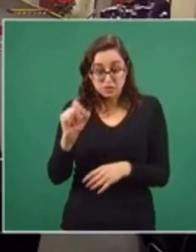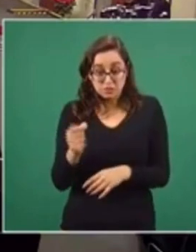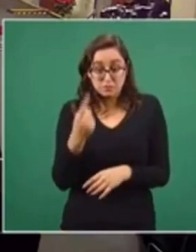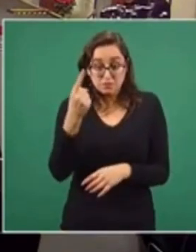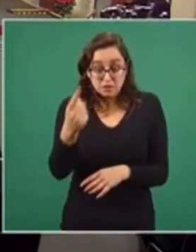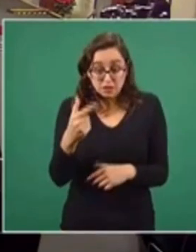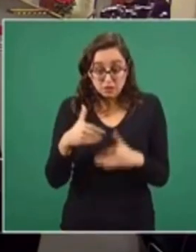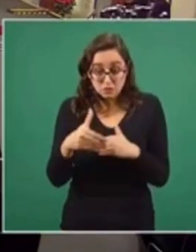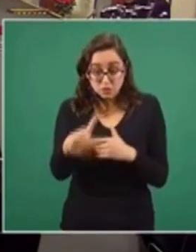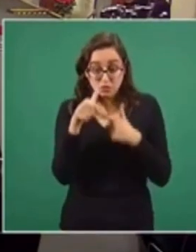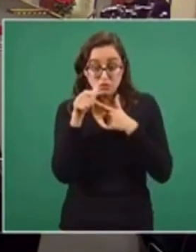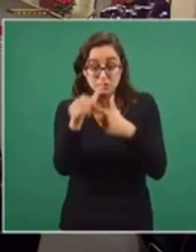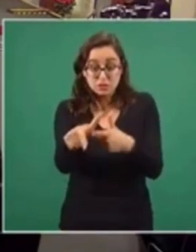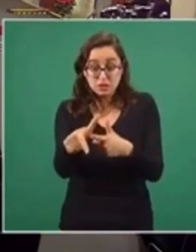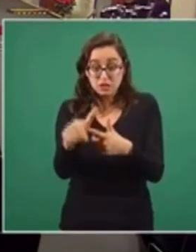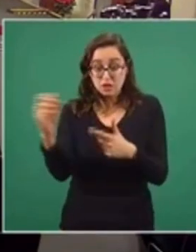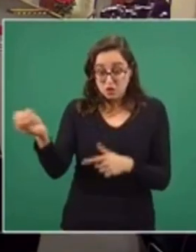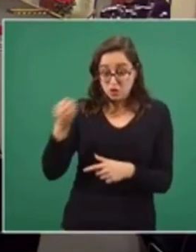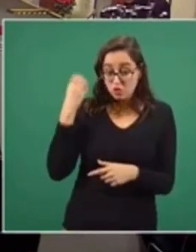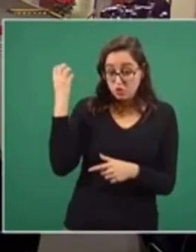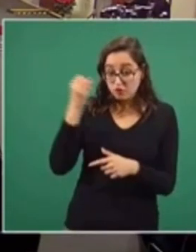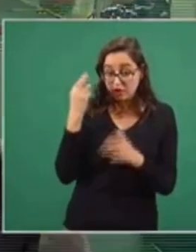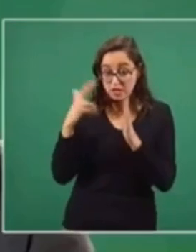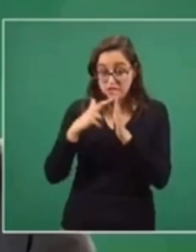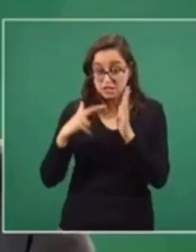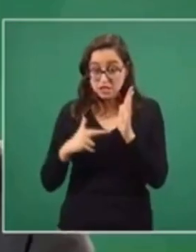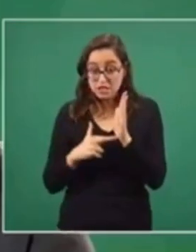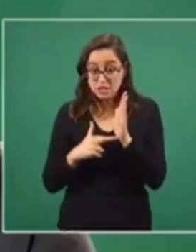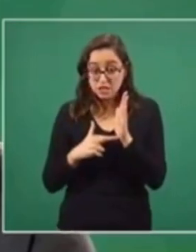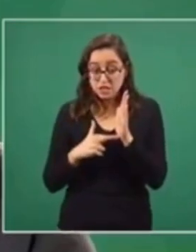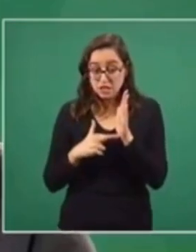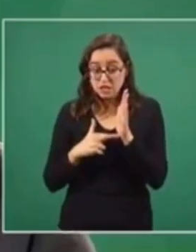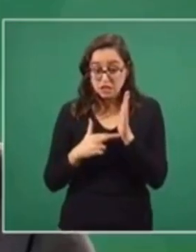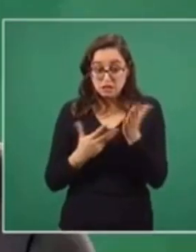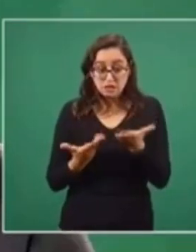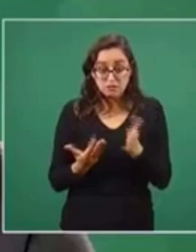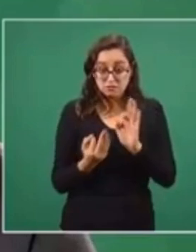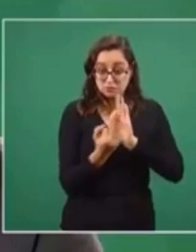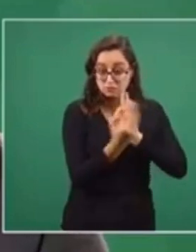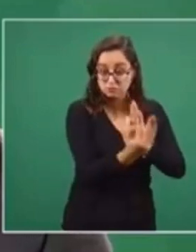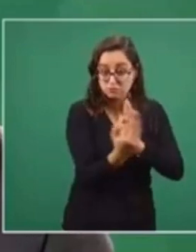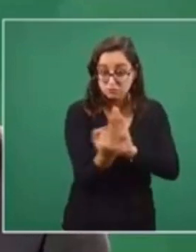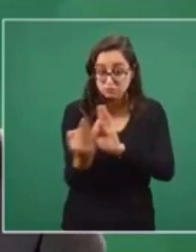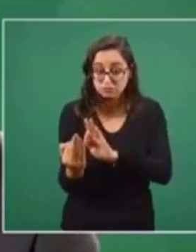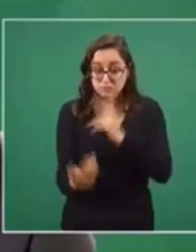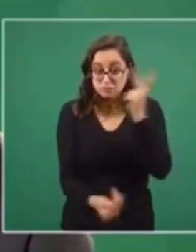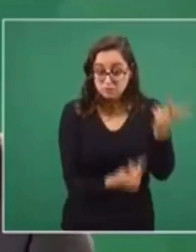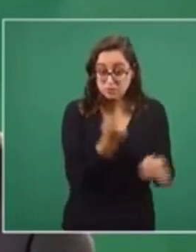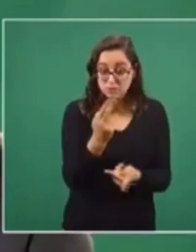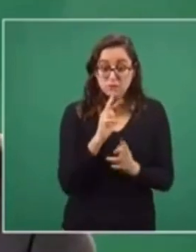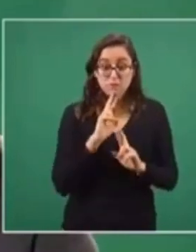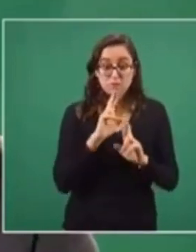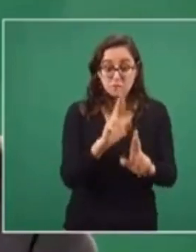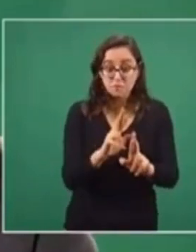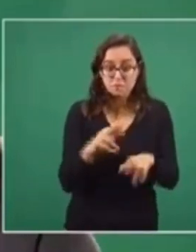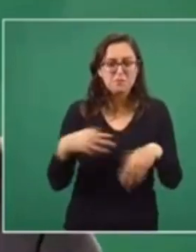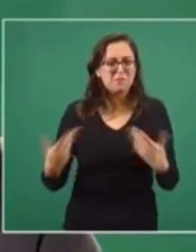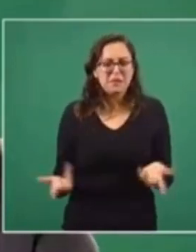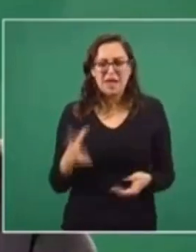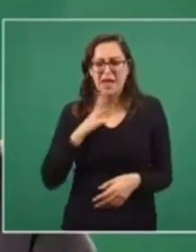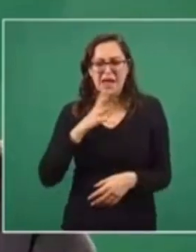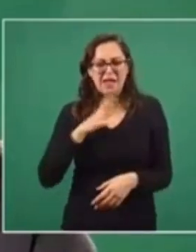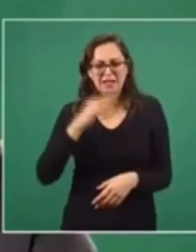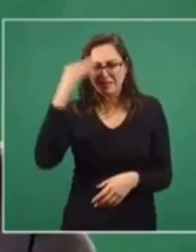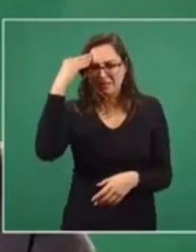la regla básica de una conferencia de prensa es, se escucha lo que se pregunta, no es cierto, bueno, tenemos mañana, mañana tenemos muchas